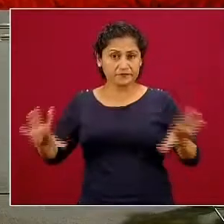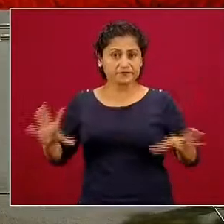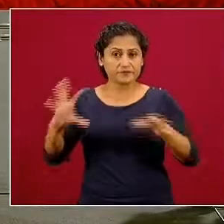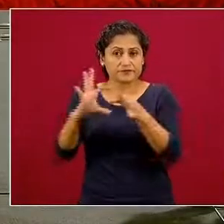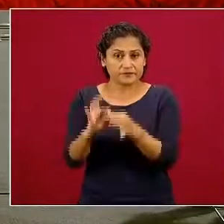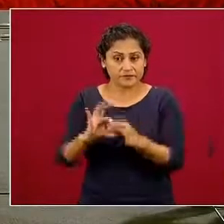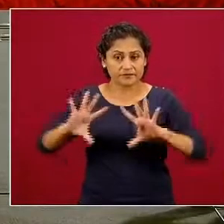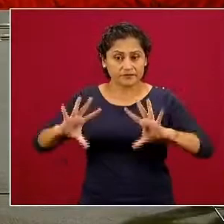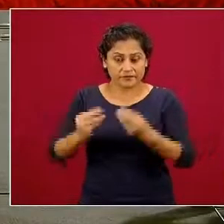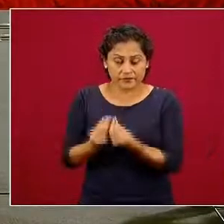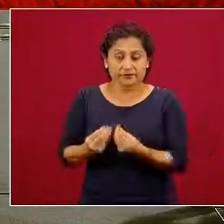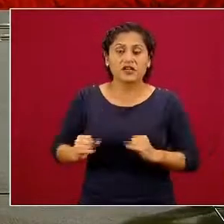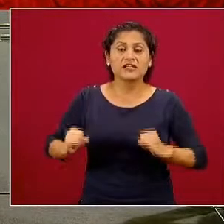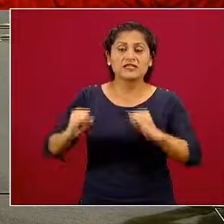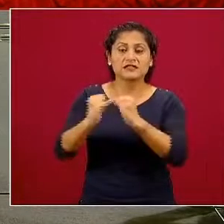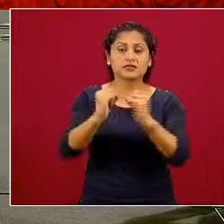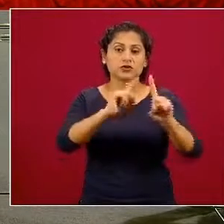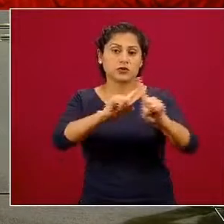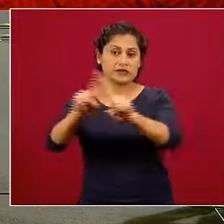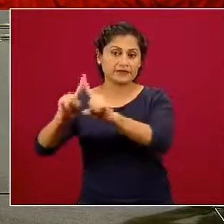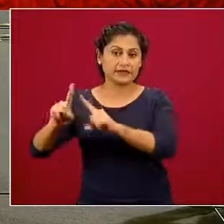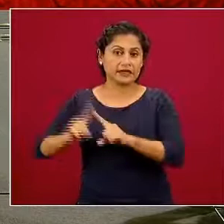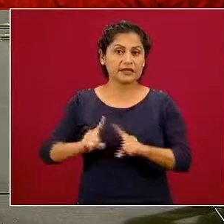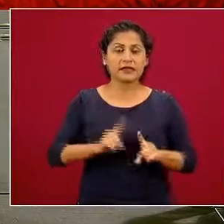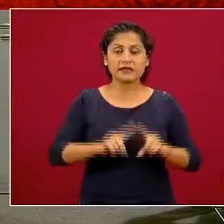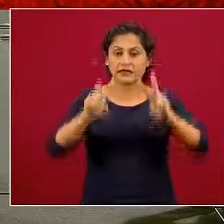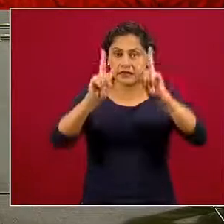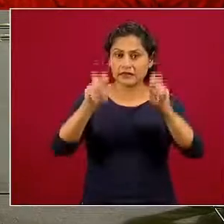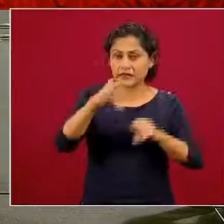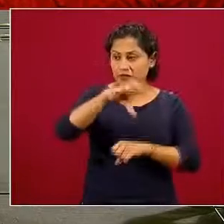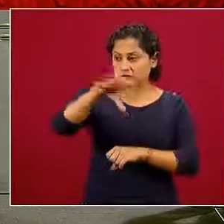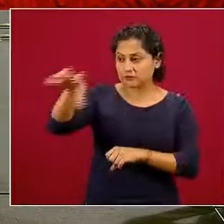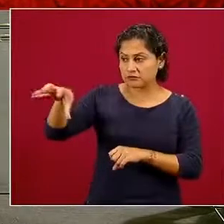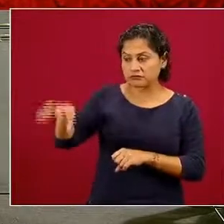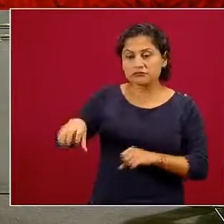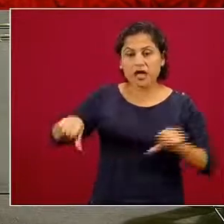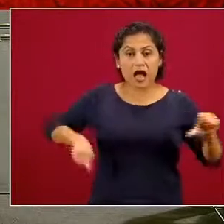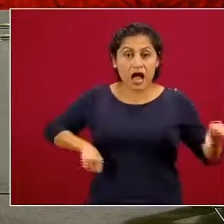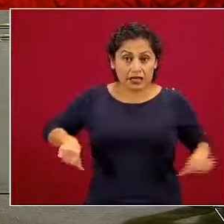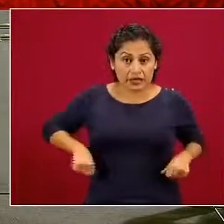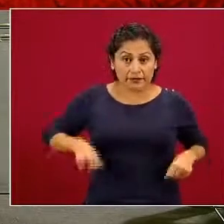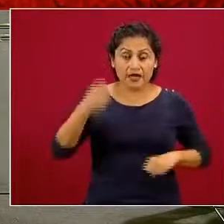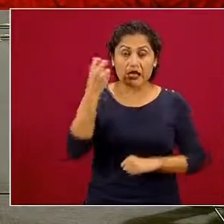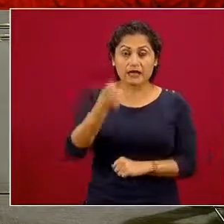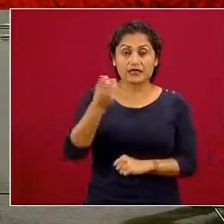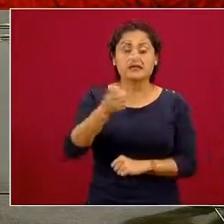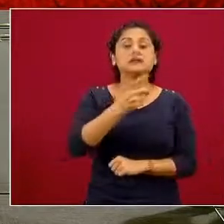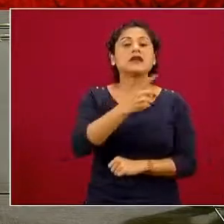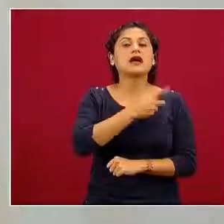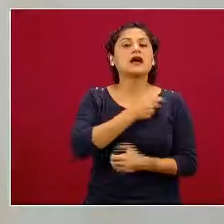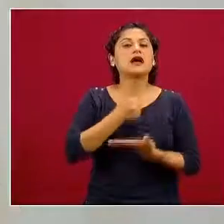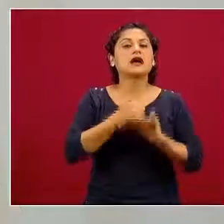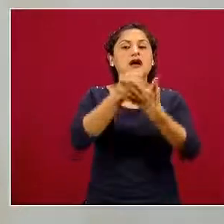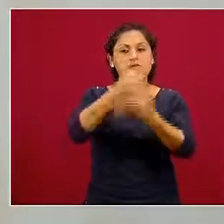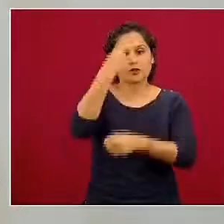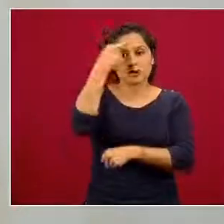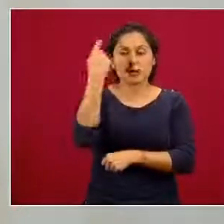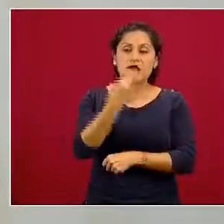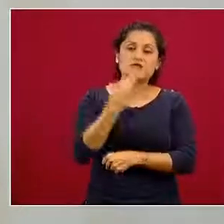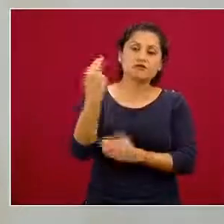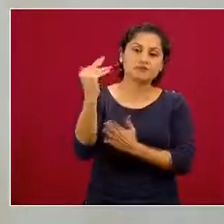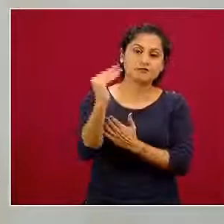instituciones de varios sectores. Este tipo de acciones permite avanzar en la reducción de la tasa de suicidios.